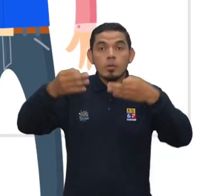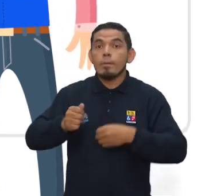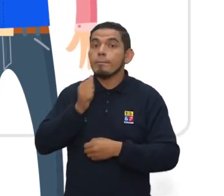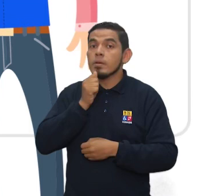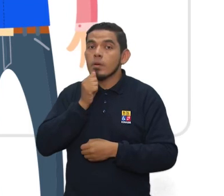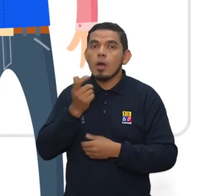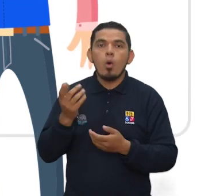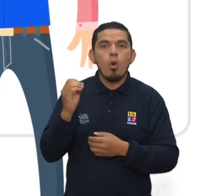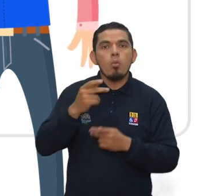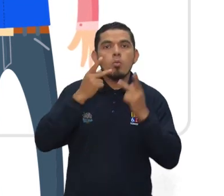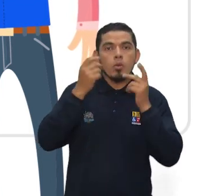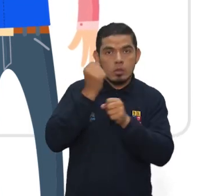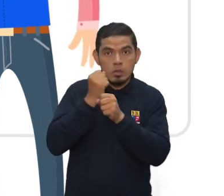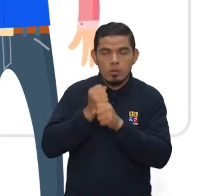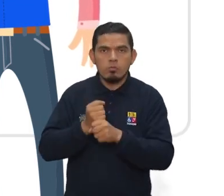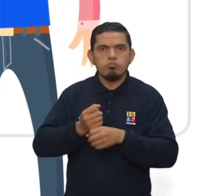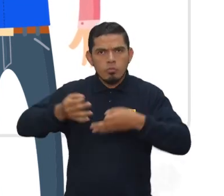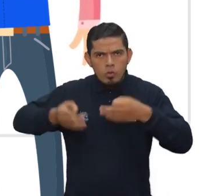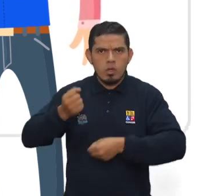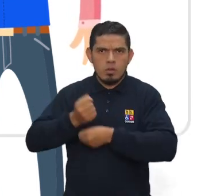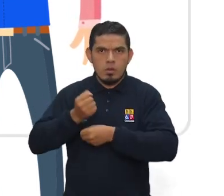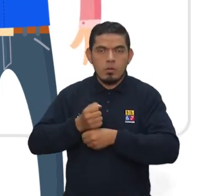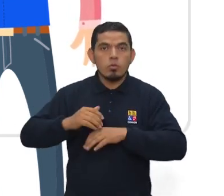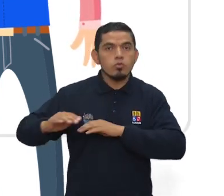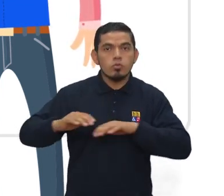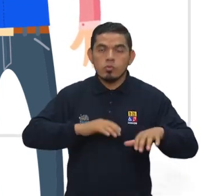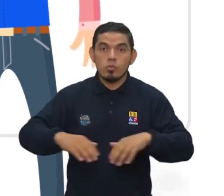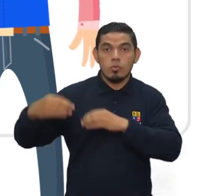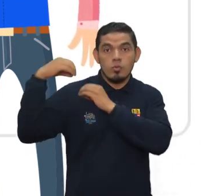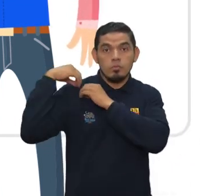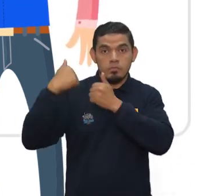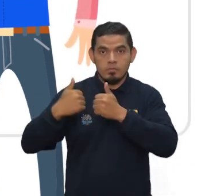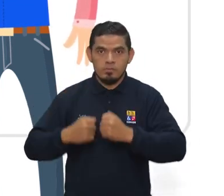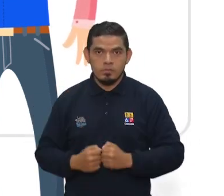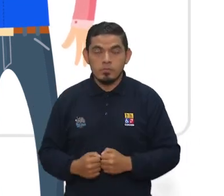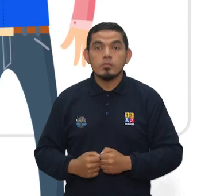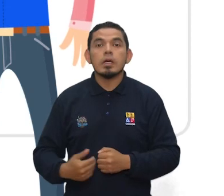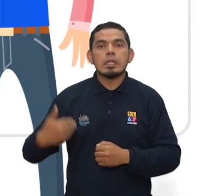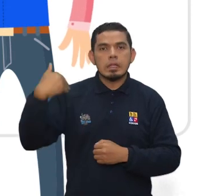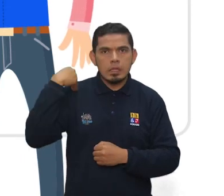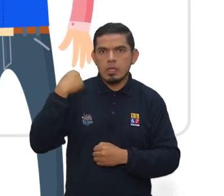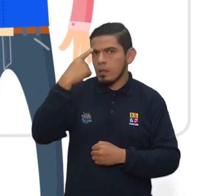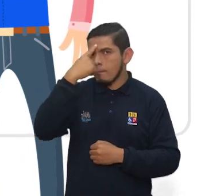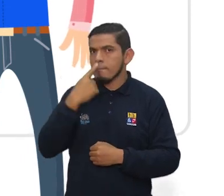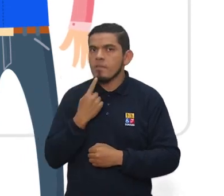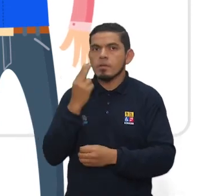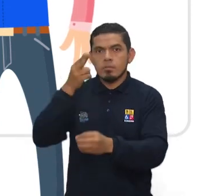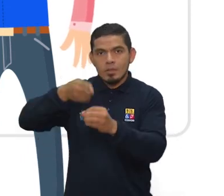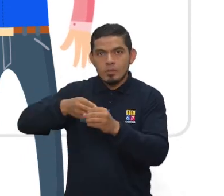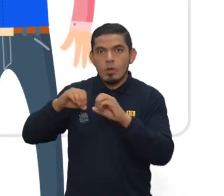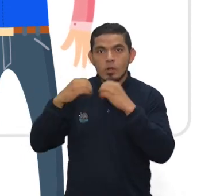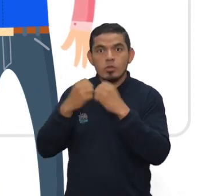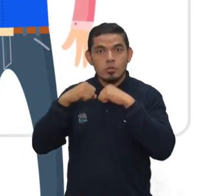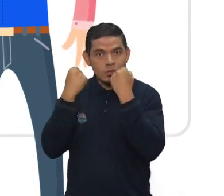desempeño eficiente en la función privada y o pública, diligencia y responsabilidad en el cumplimiento de sus obligaciones, acreditar